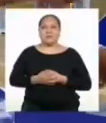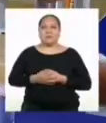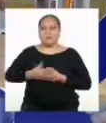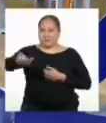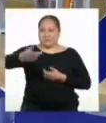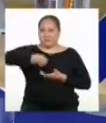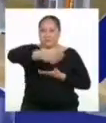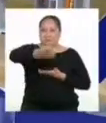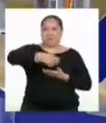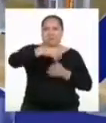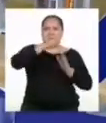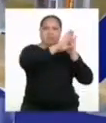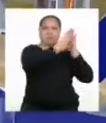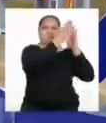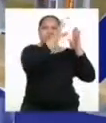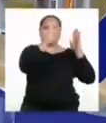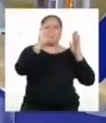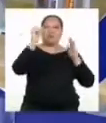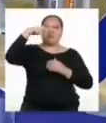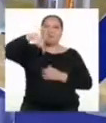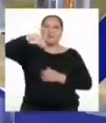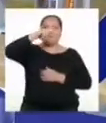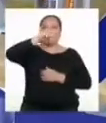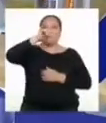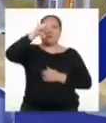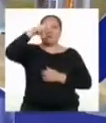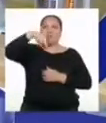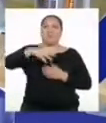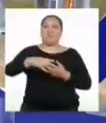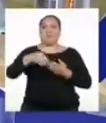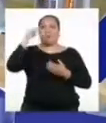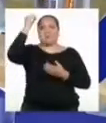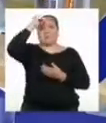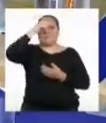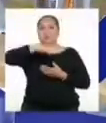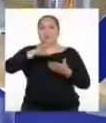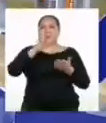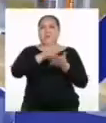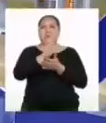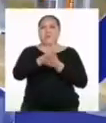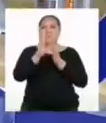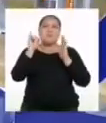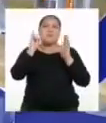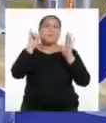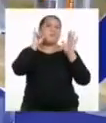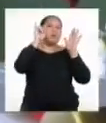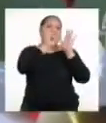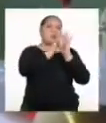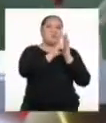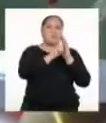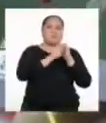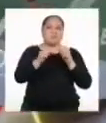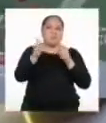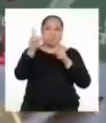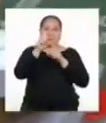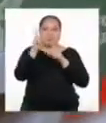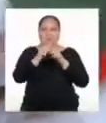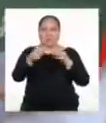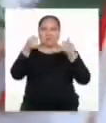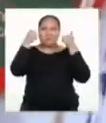Lleve, lleve su fanzine, jóvenes opinando en el papel, viene con su ilustración, con sus letras bien